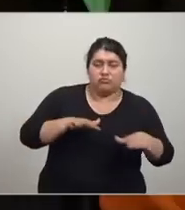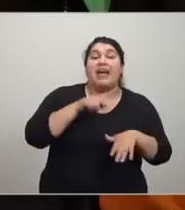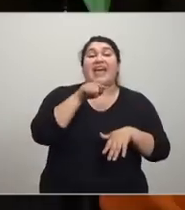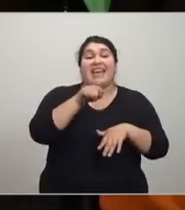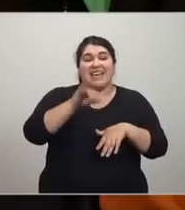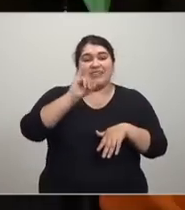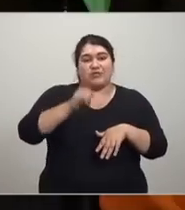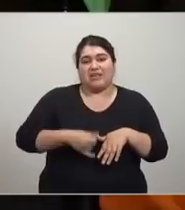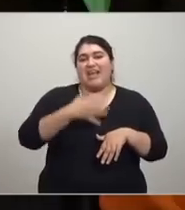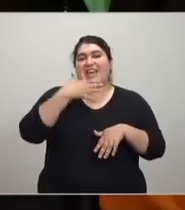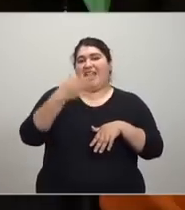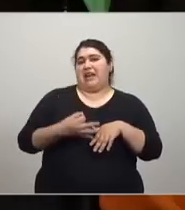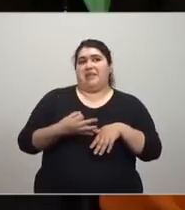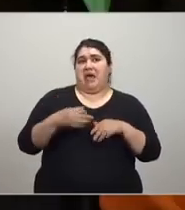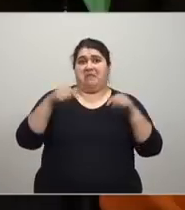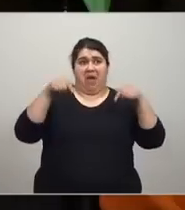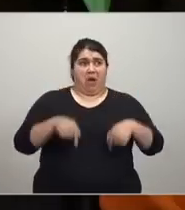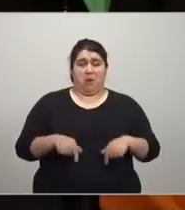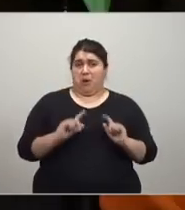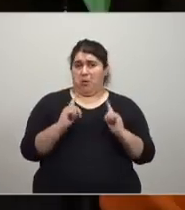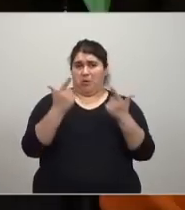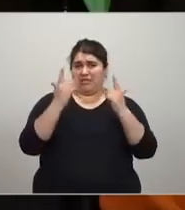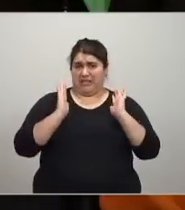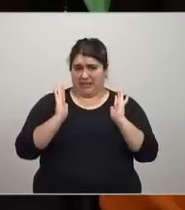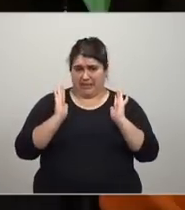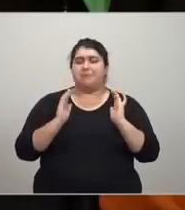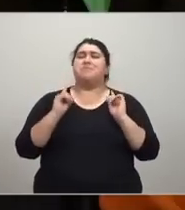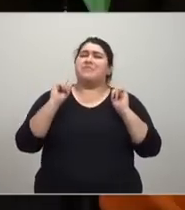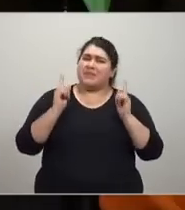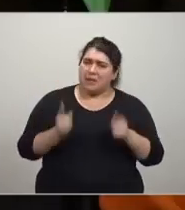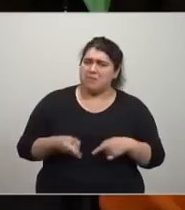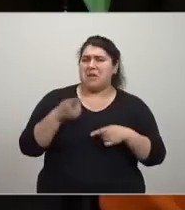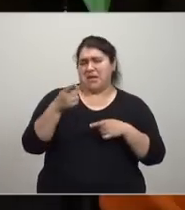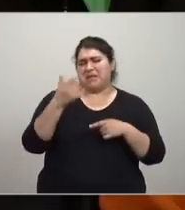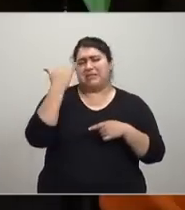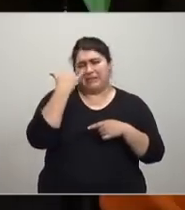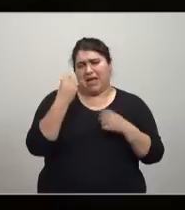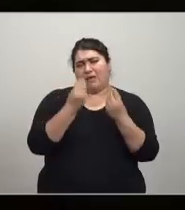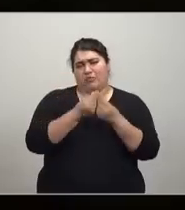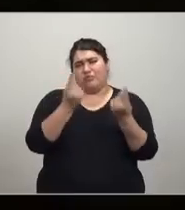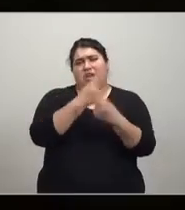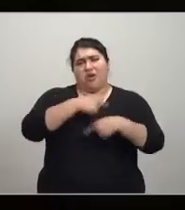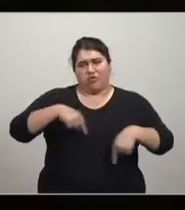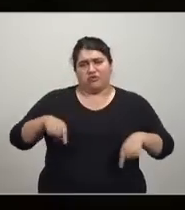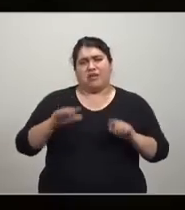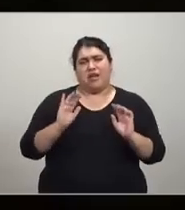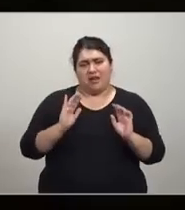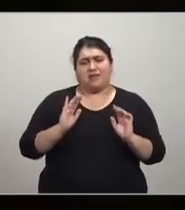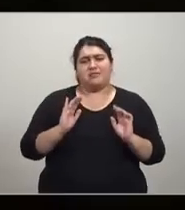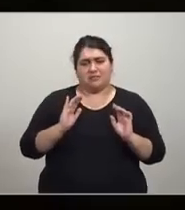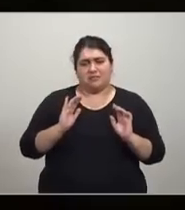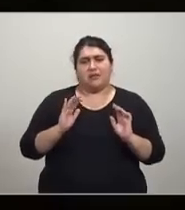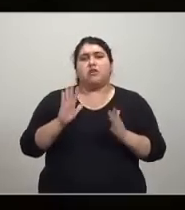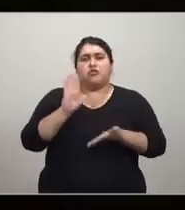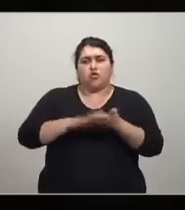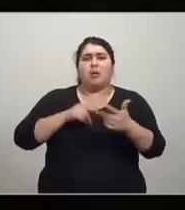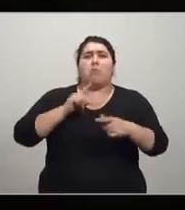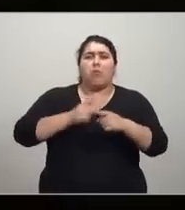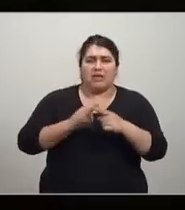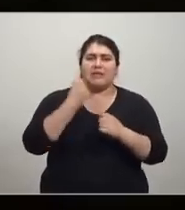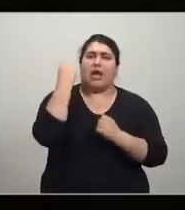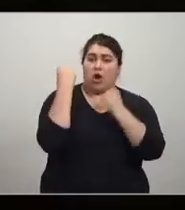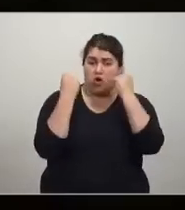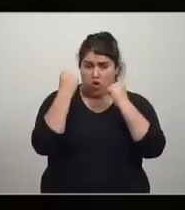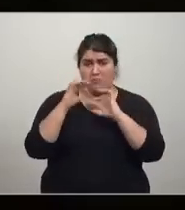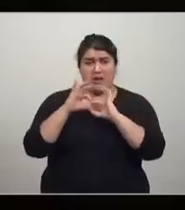demanda, en realidad no existe. Y aquí también ya muchas cosas de política económica,